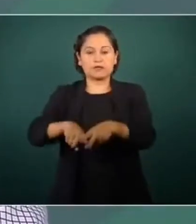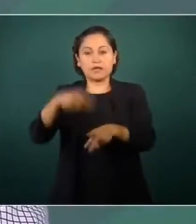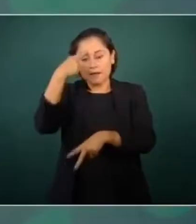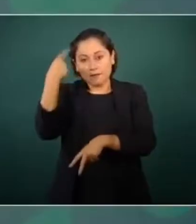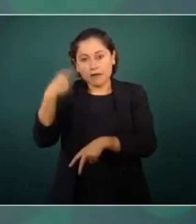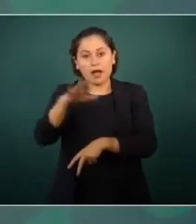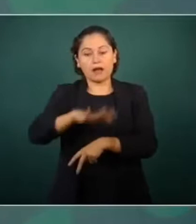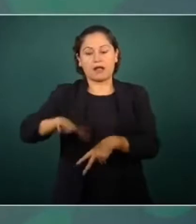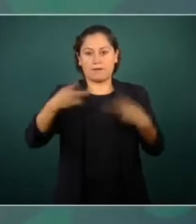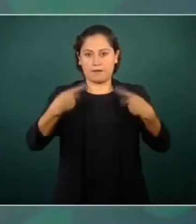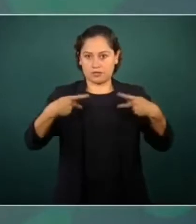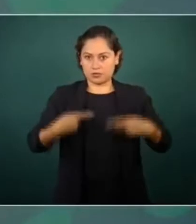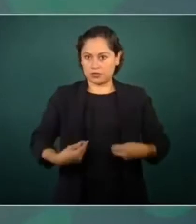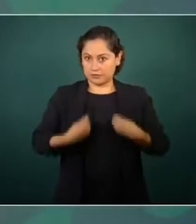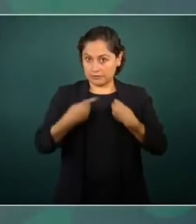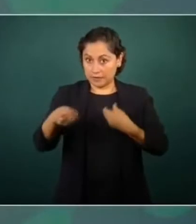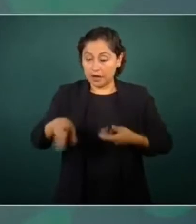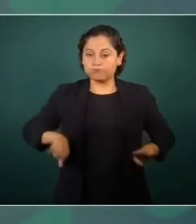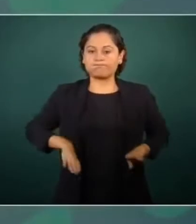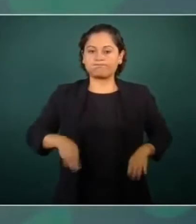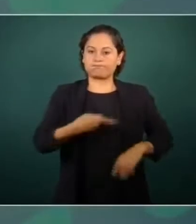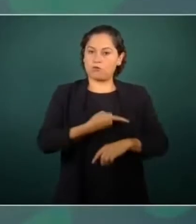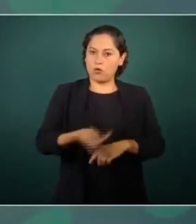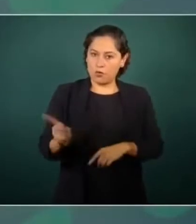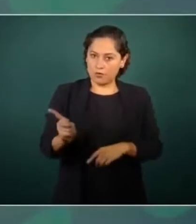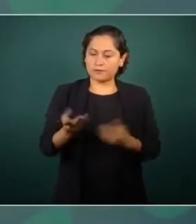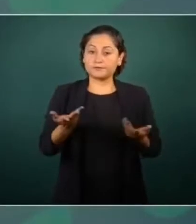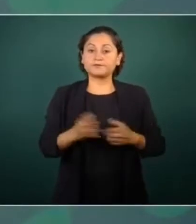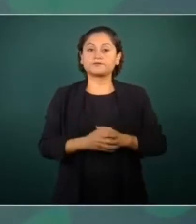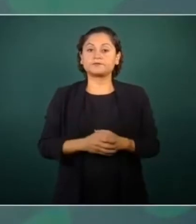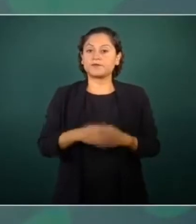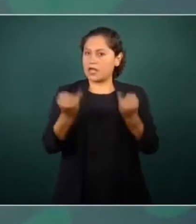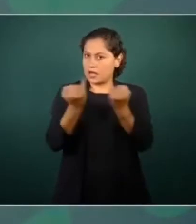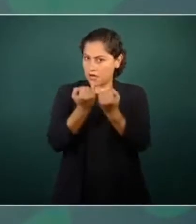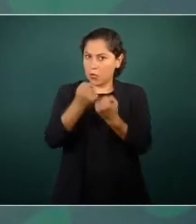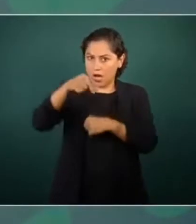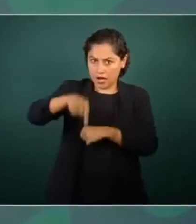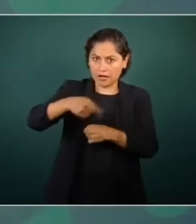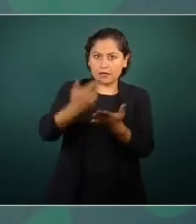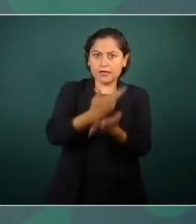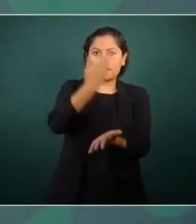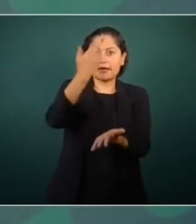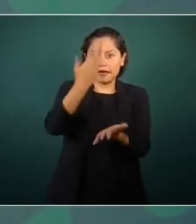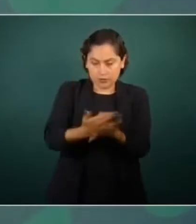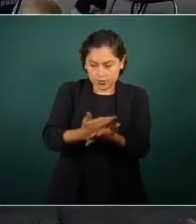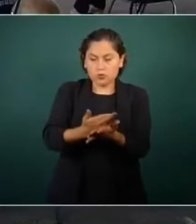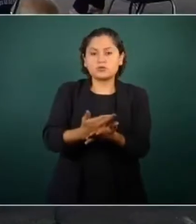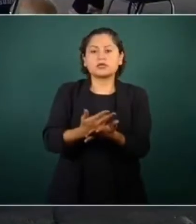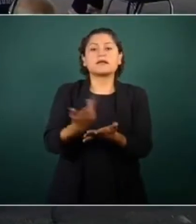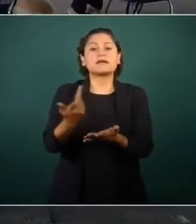Lo mismo aquí en Reynosa, en Nuevo Laredo y